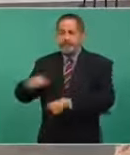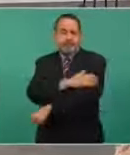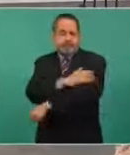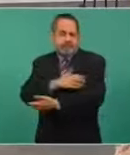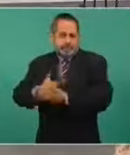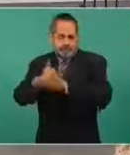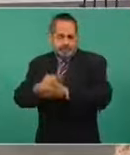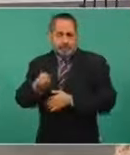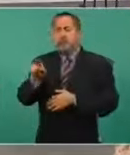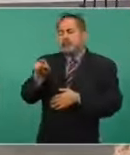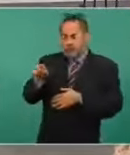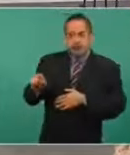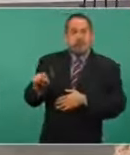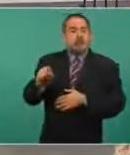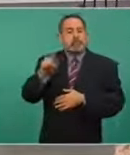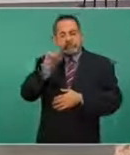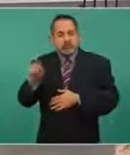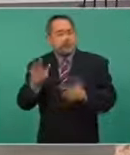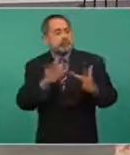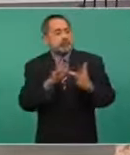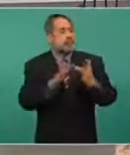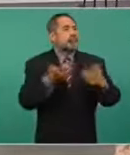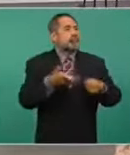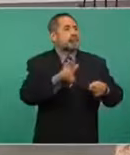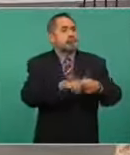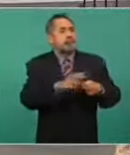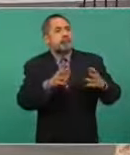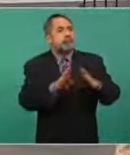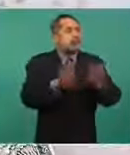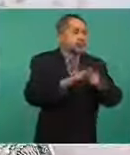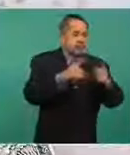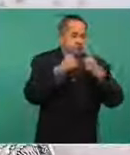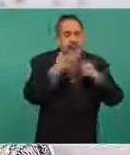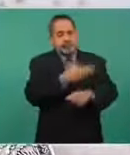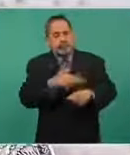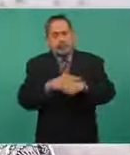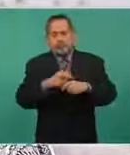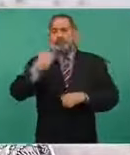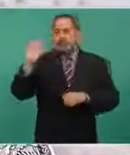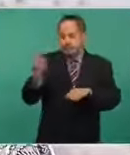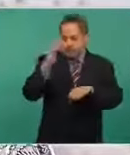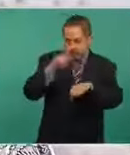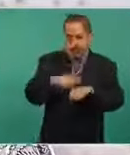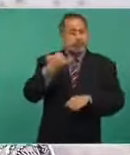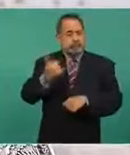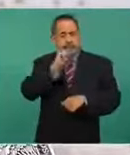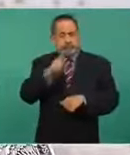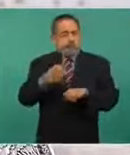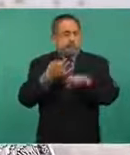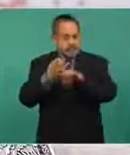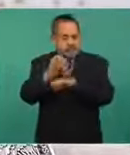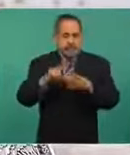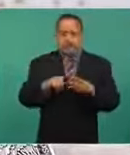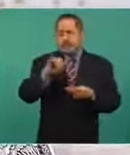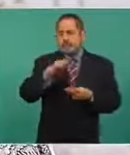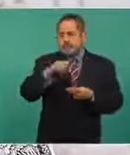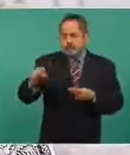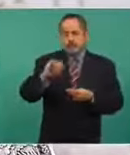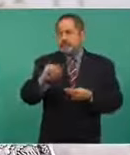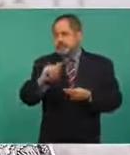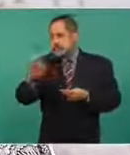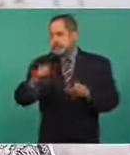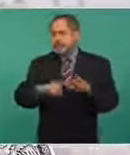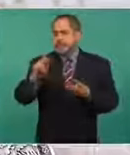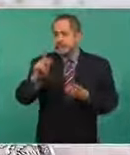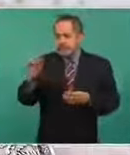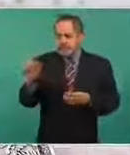estarán coordinándose con las instalaciones de salud, tanto de las instituciones federales, como las de Seguridad Social, el IMSS, el Issste, Pemex,